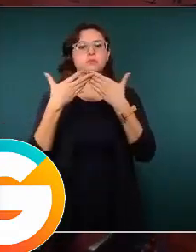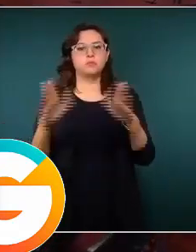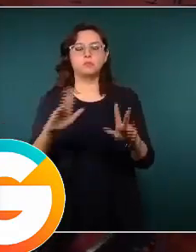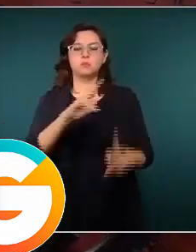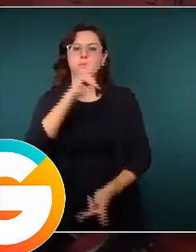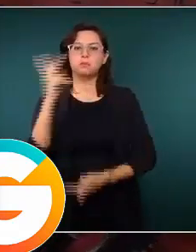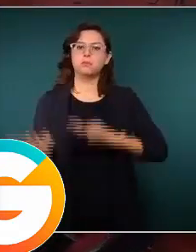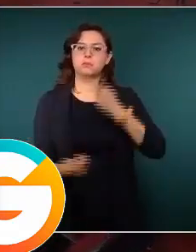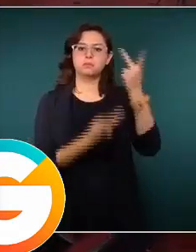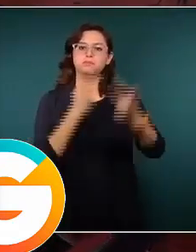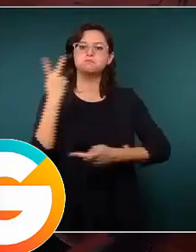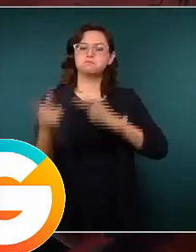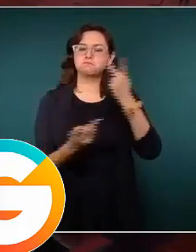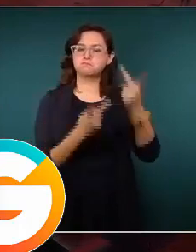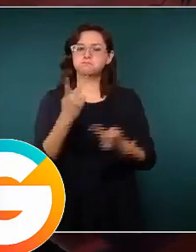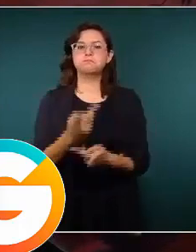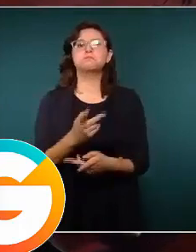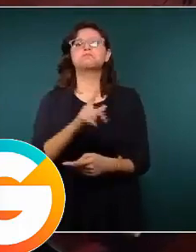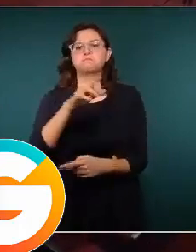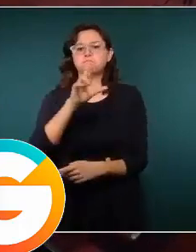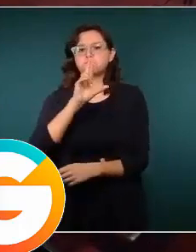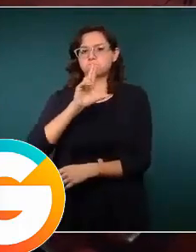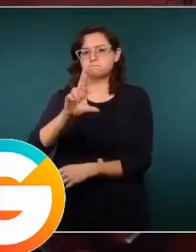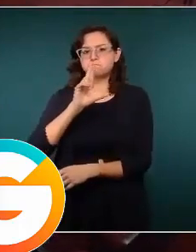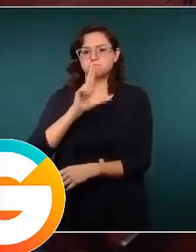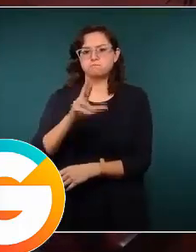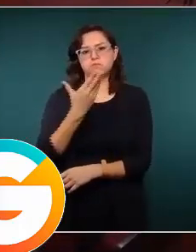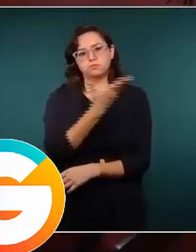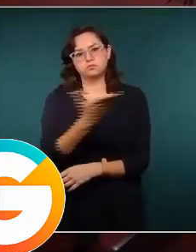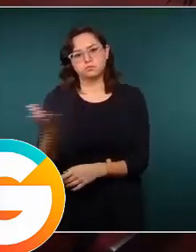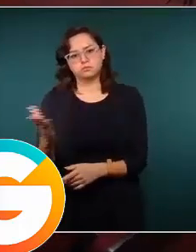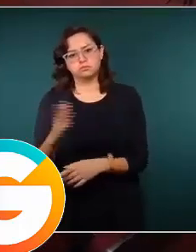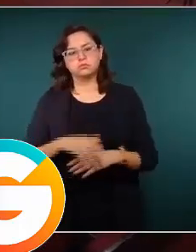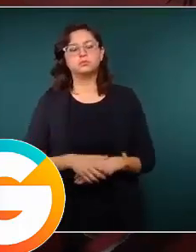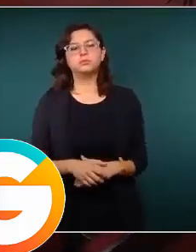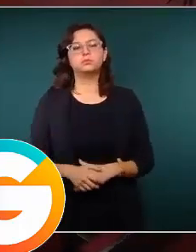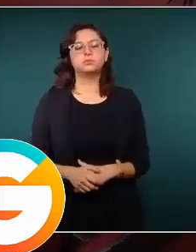y las respuestas a todos sus planteamientos.